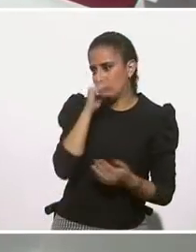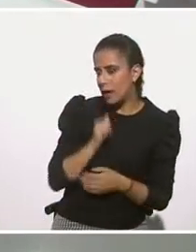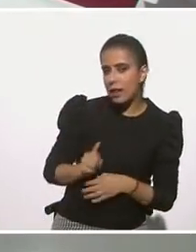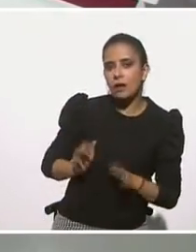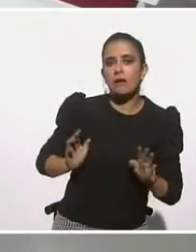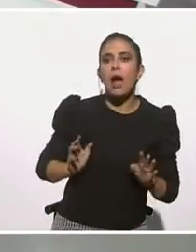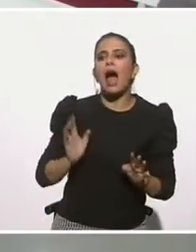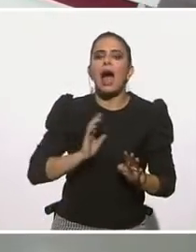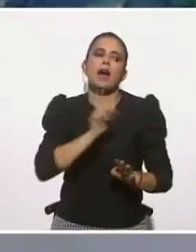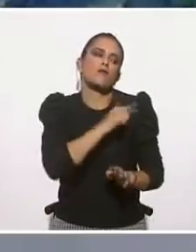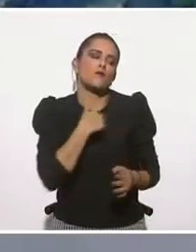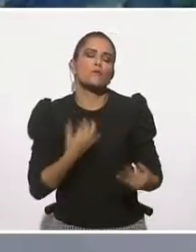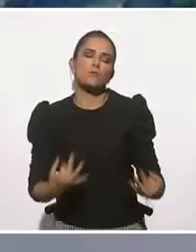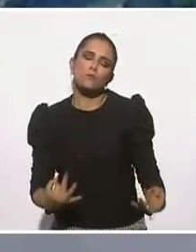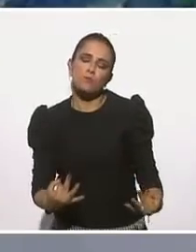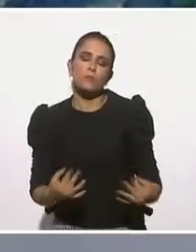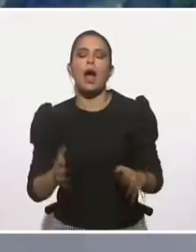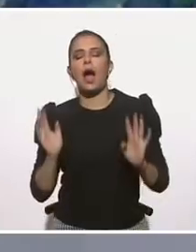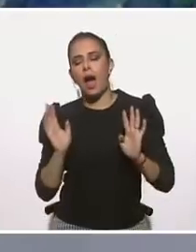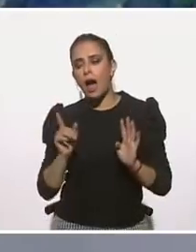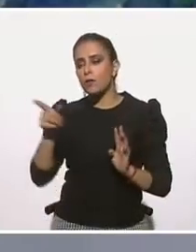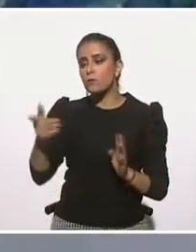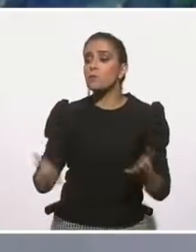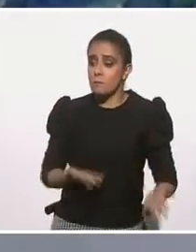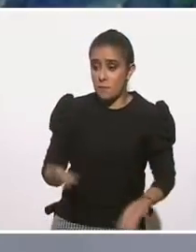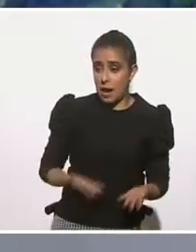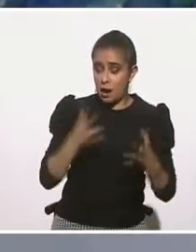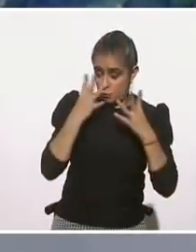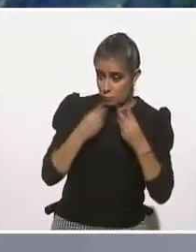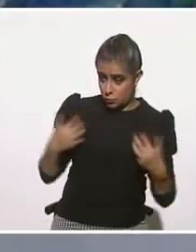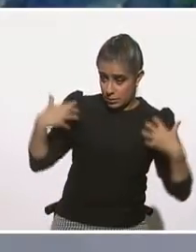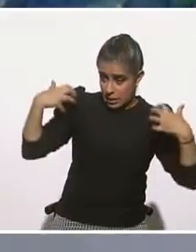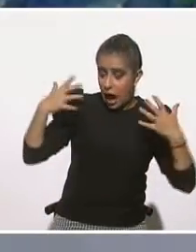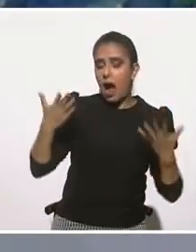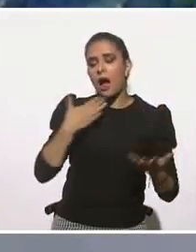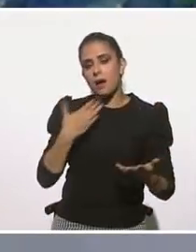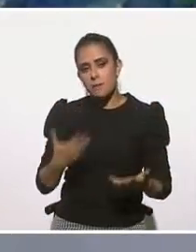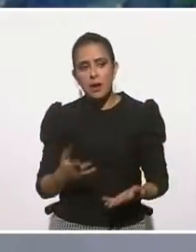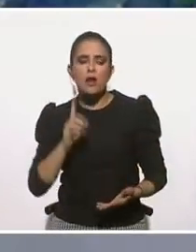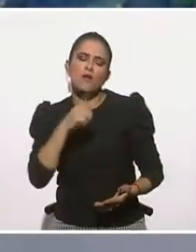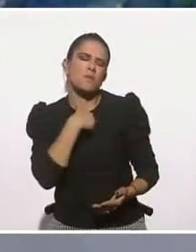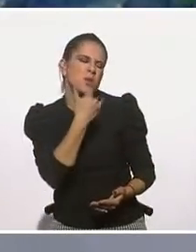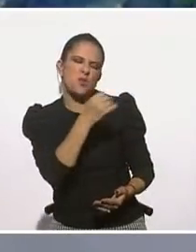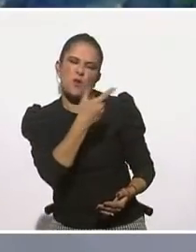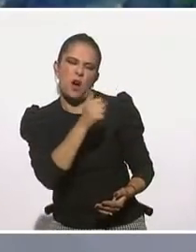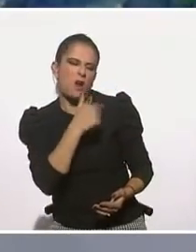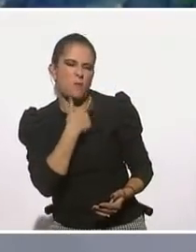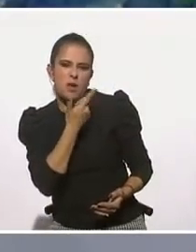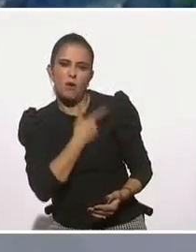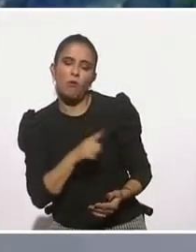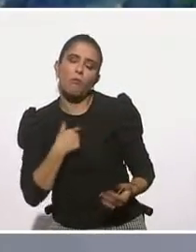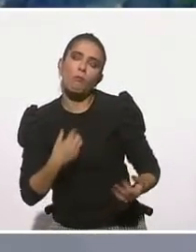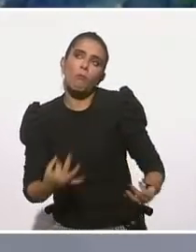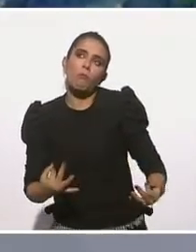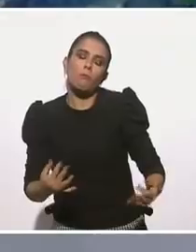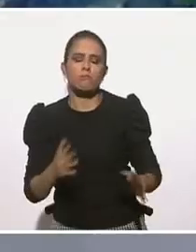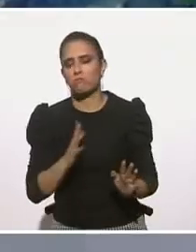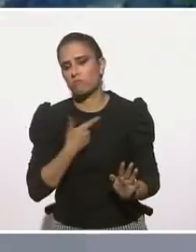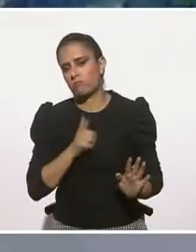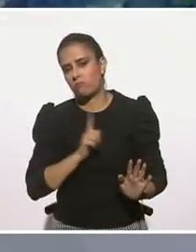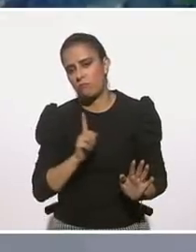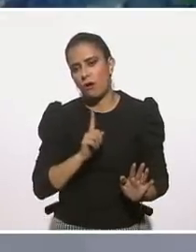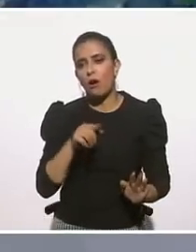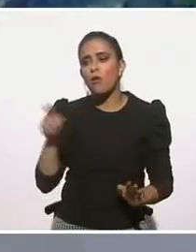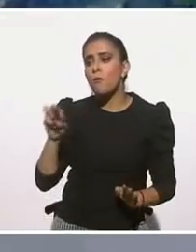bailar, pero sí te gusta el yoga. Y otros me dicen, no, el yoga a no me gusta porque me va a estar ahí estático en una postura. Bueno, entonces